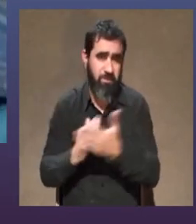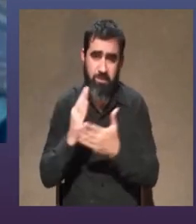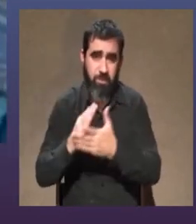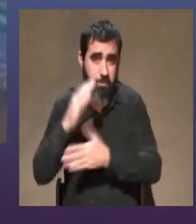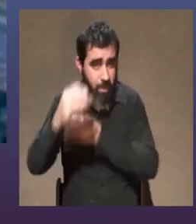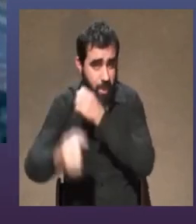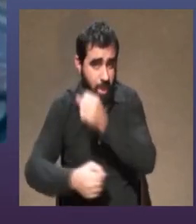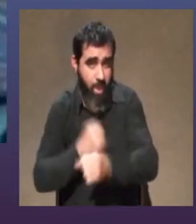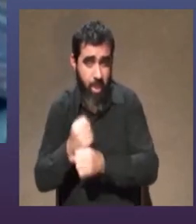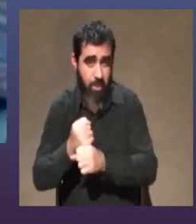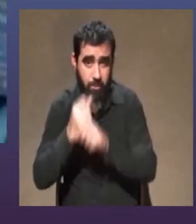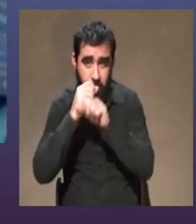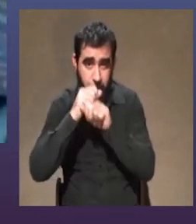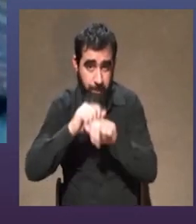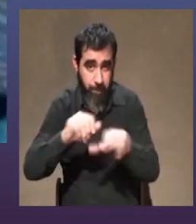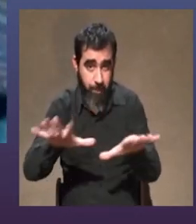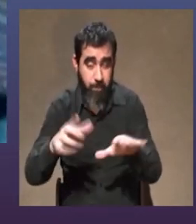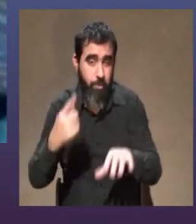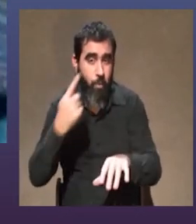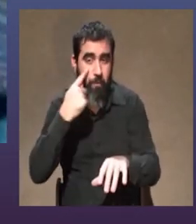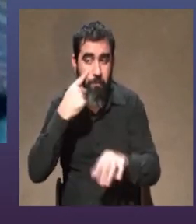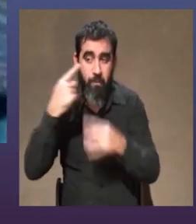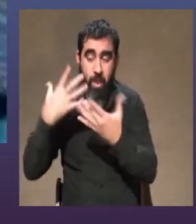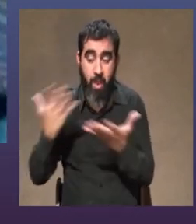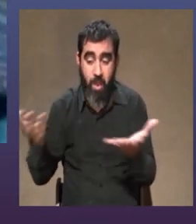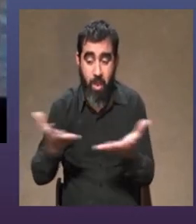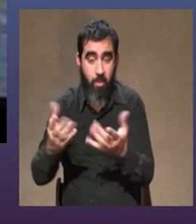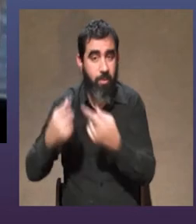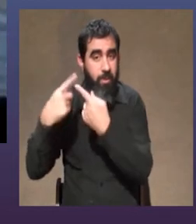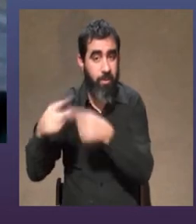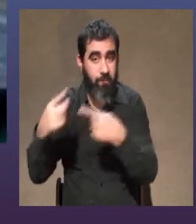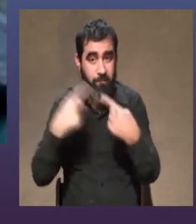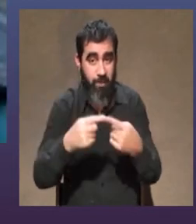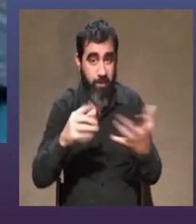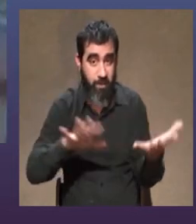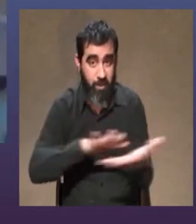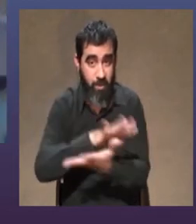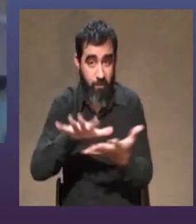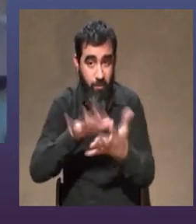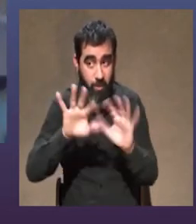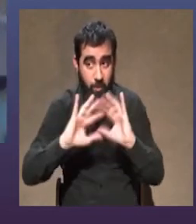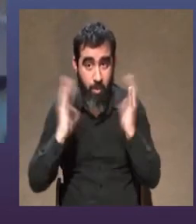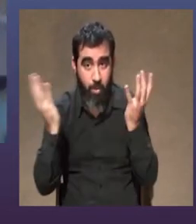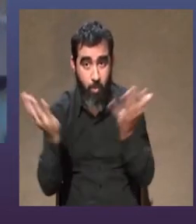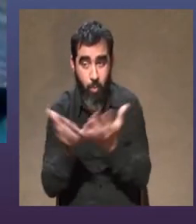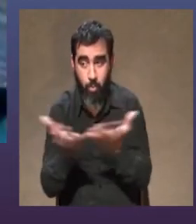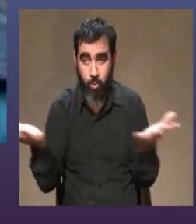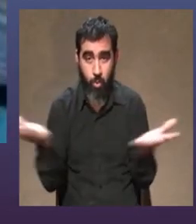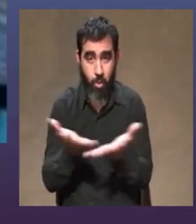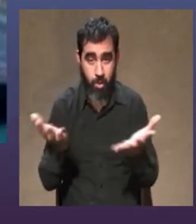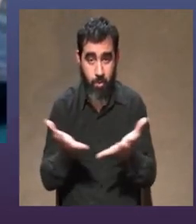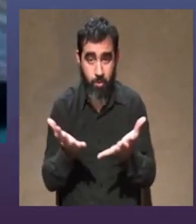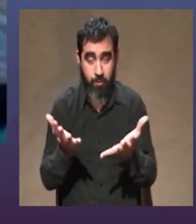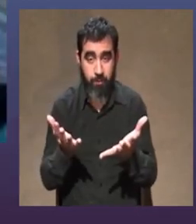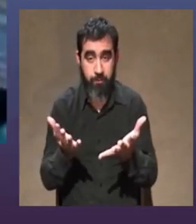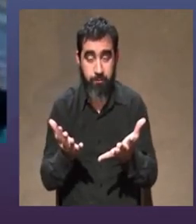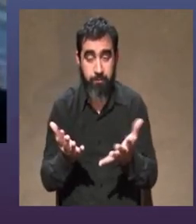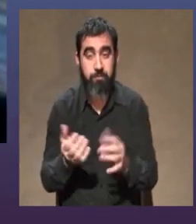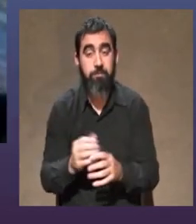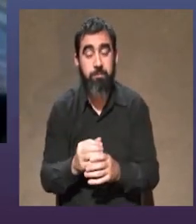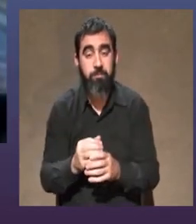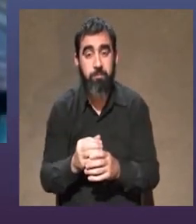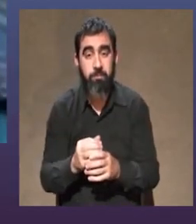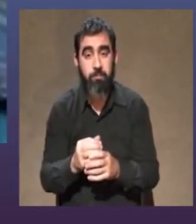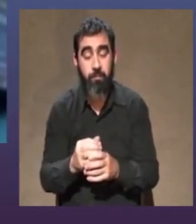bueno quizás nosotros no vivimos esto con esta intensidad y con y con esta cosa tan global y con estas características donde